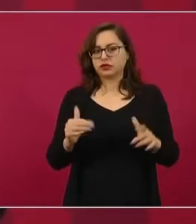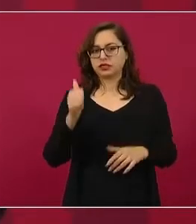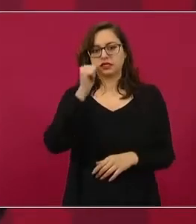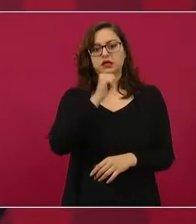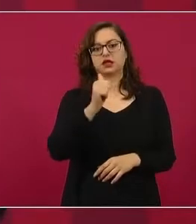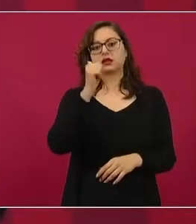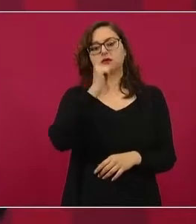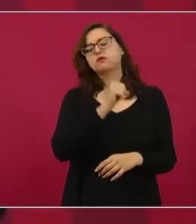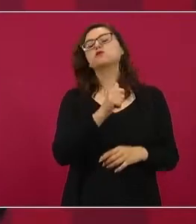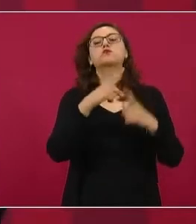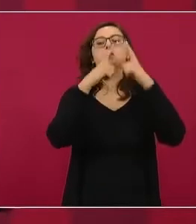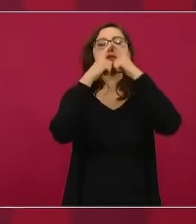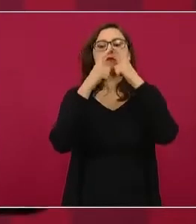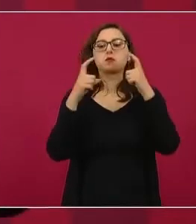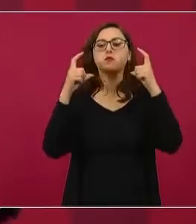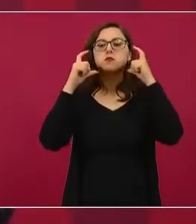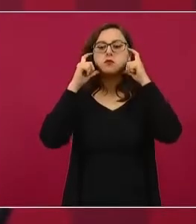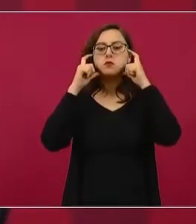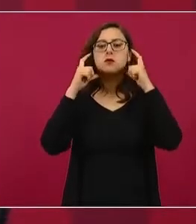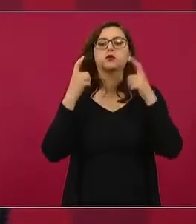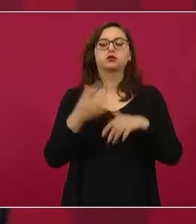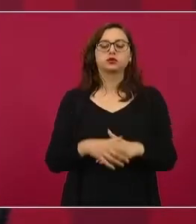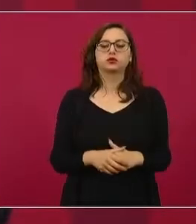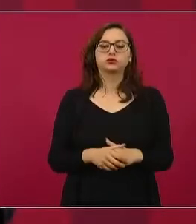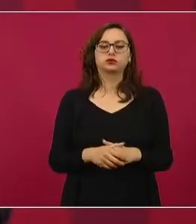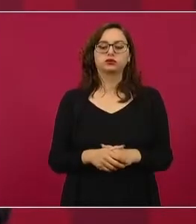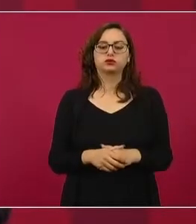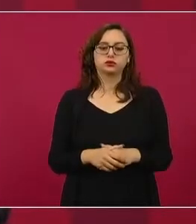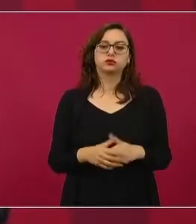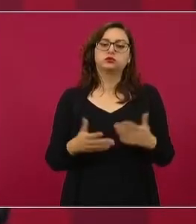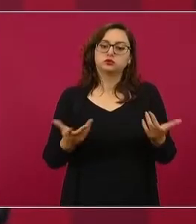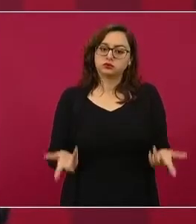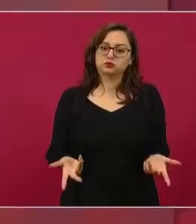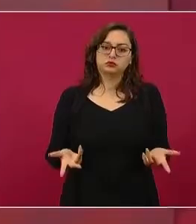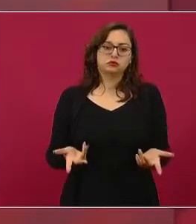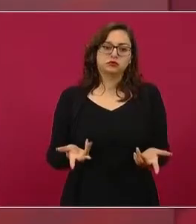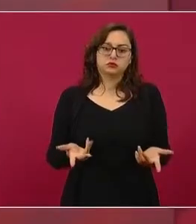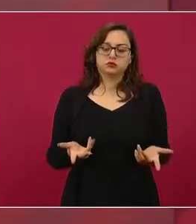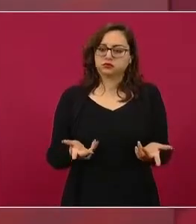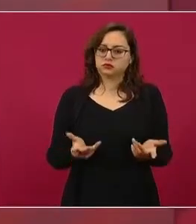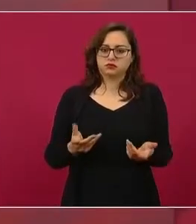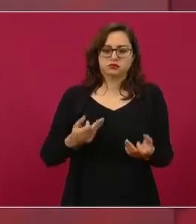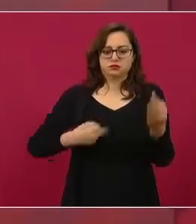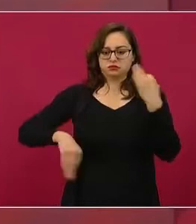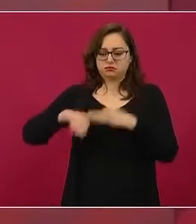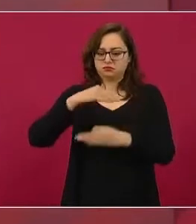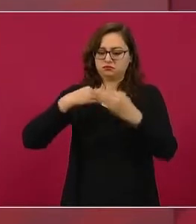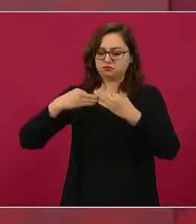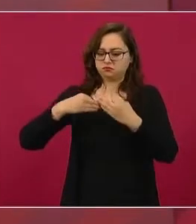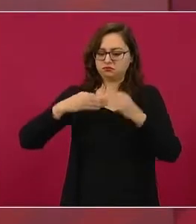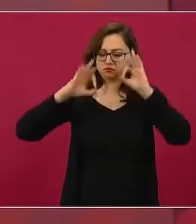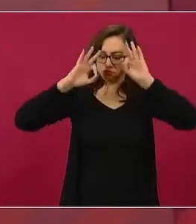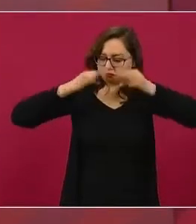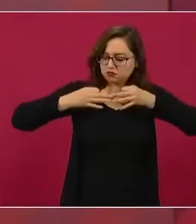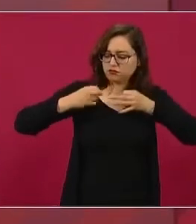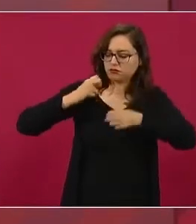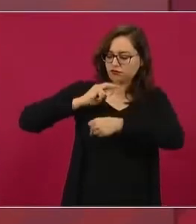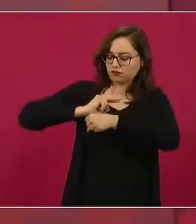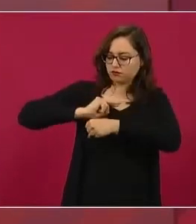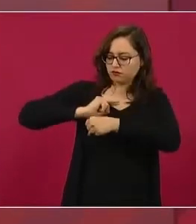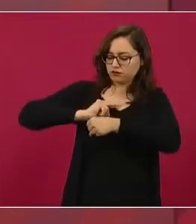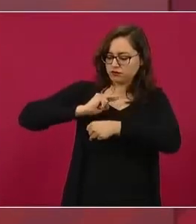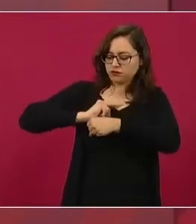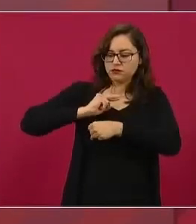el uso de cubrebocas. Desde luego que estamos todos monitoreándonos permanentemente, algunos hemos